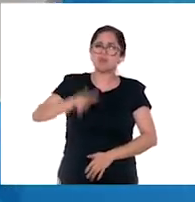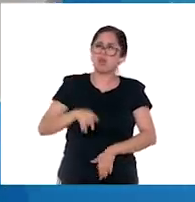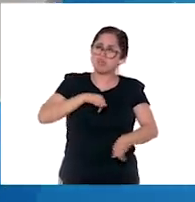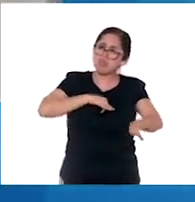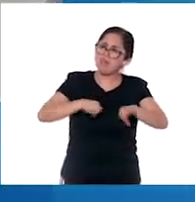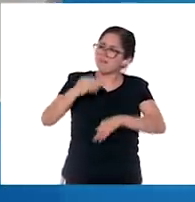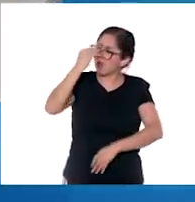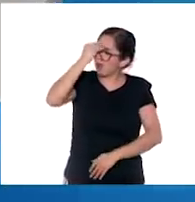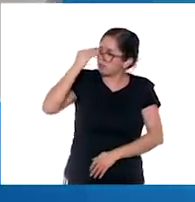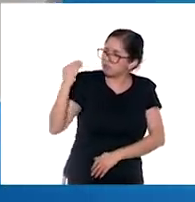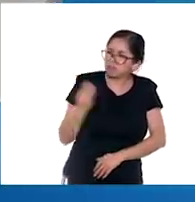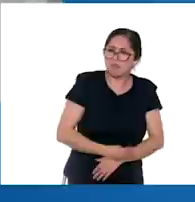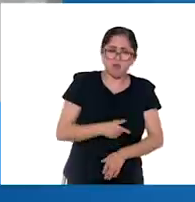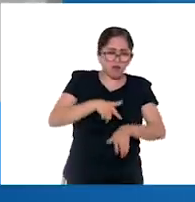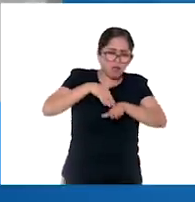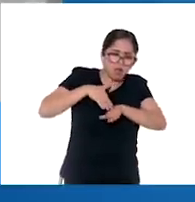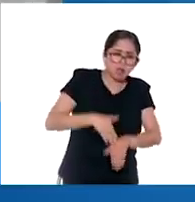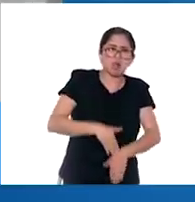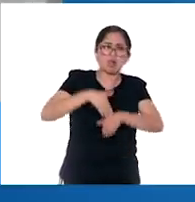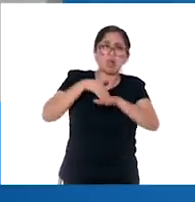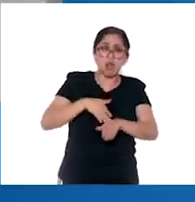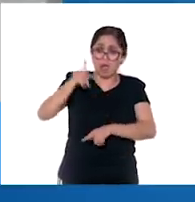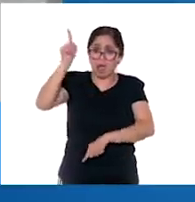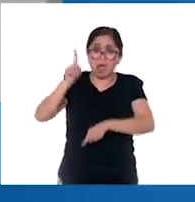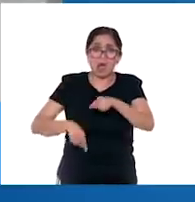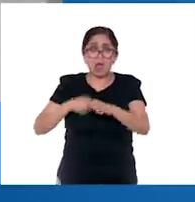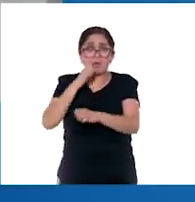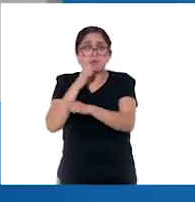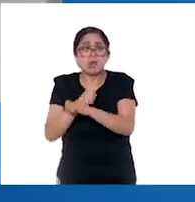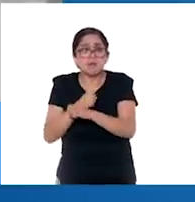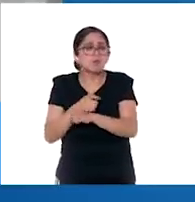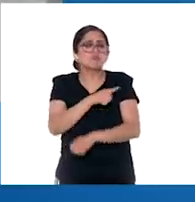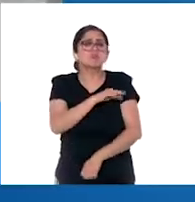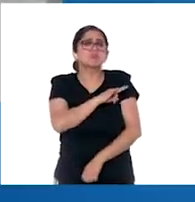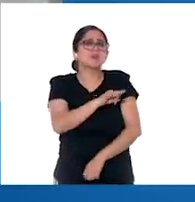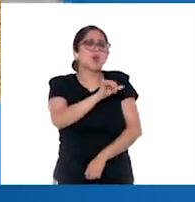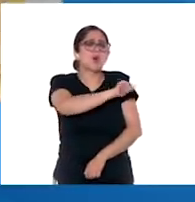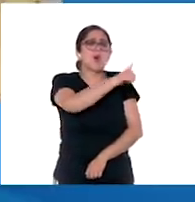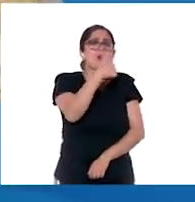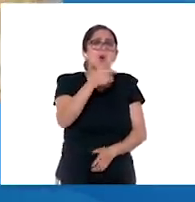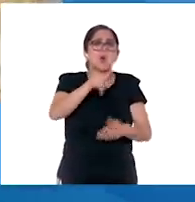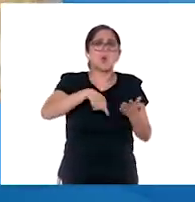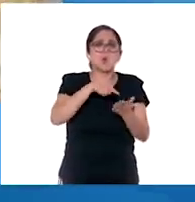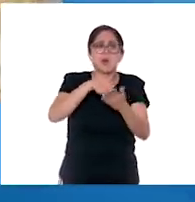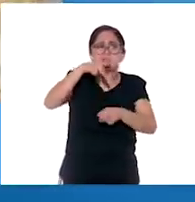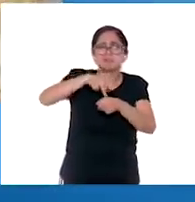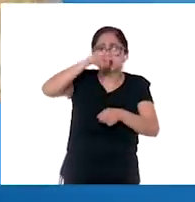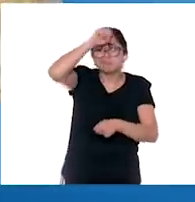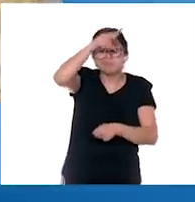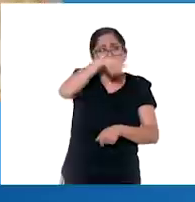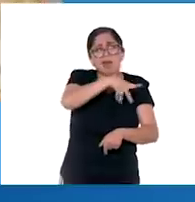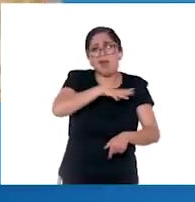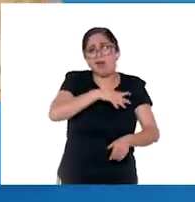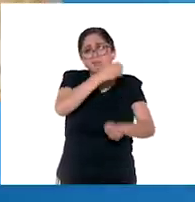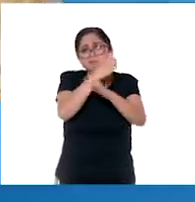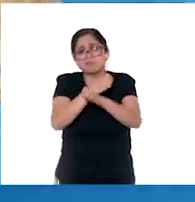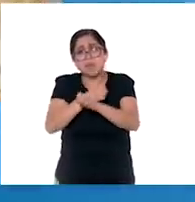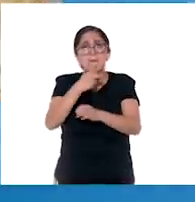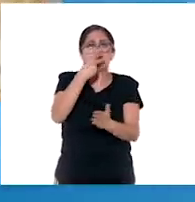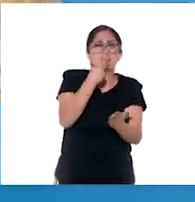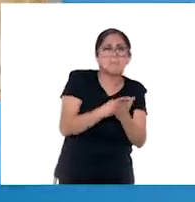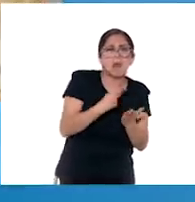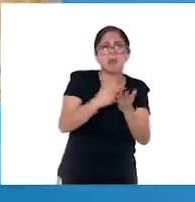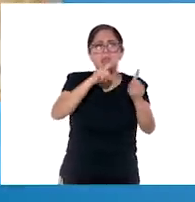condiciones. Aún prohibida la esclavitud, esta podía encontrarse en algunas minas. La plata y otros productos novohispanos